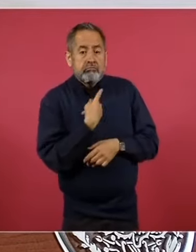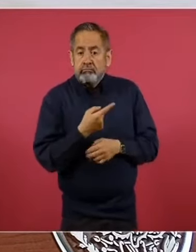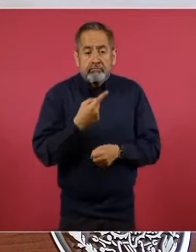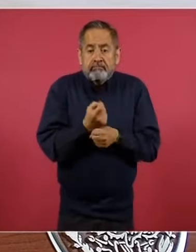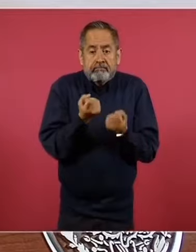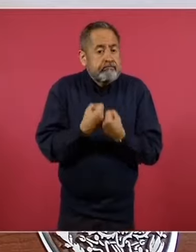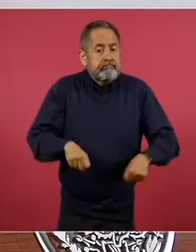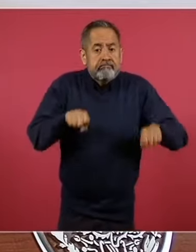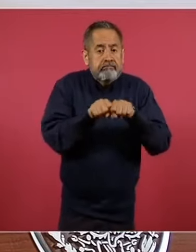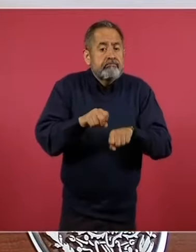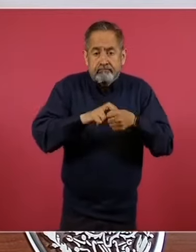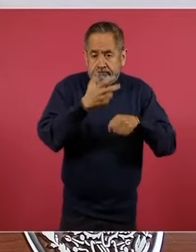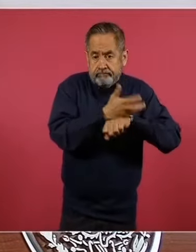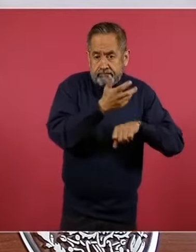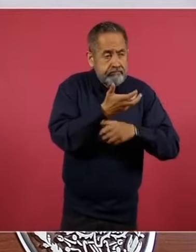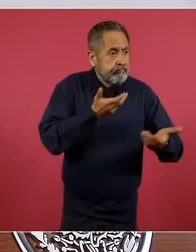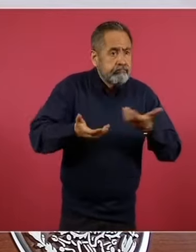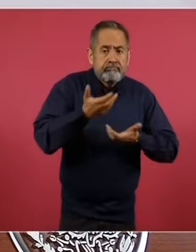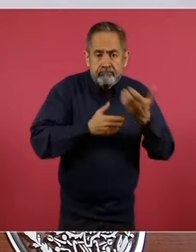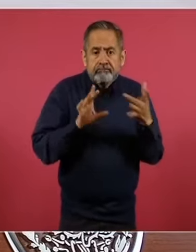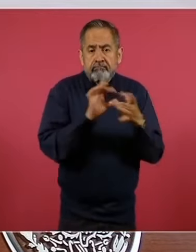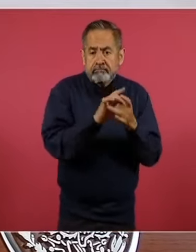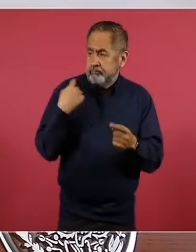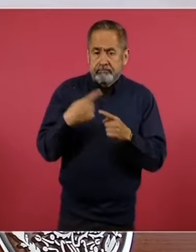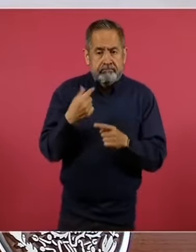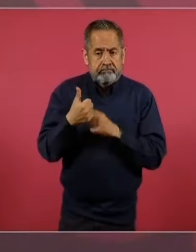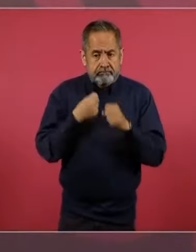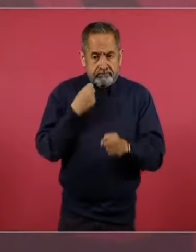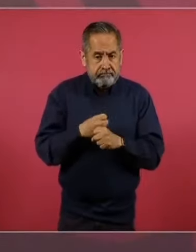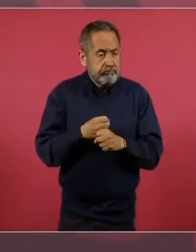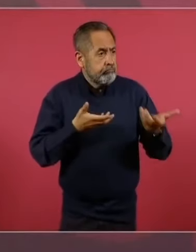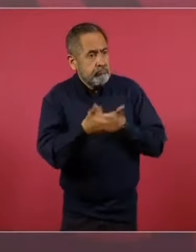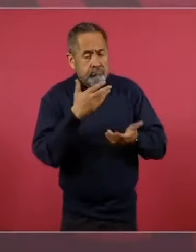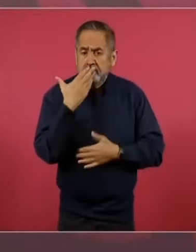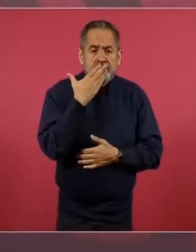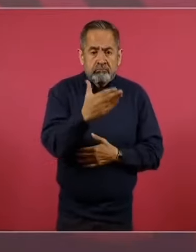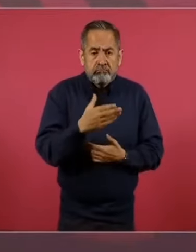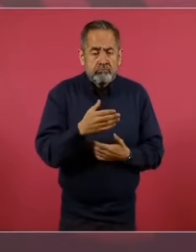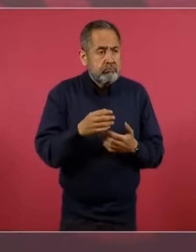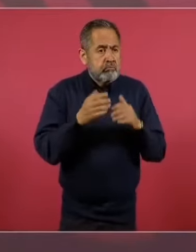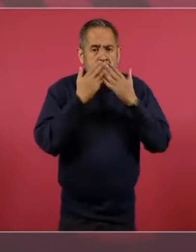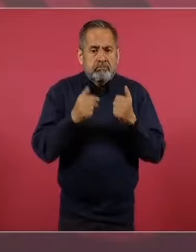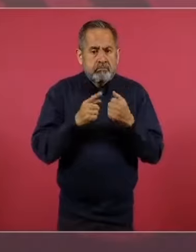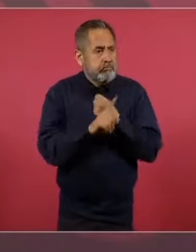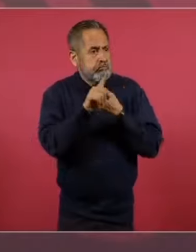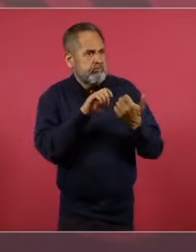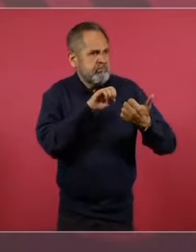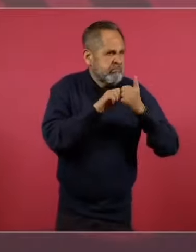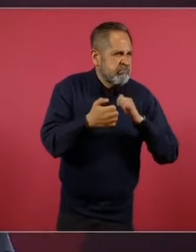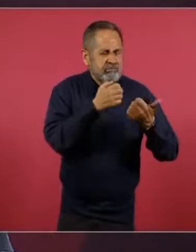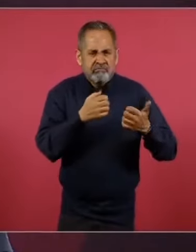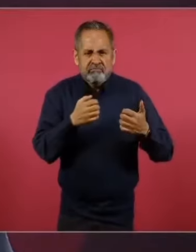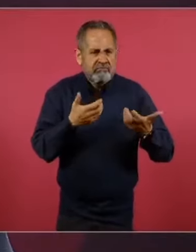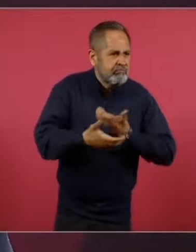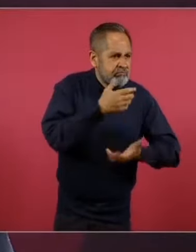comercial de Estados Unidos en este sexenio en Buenalit, sin guerras comerciales, sin